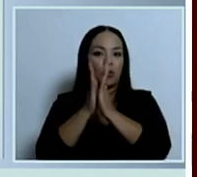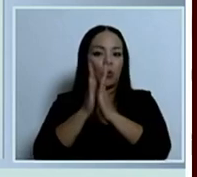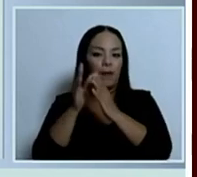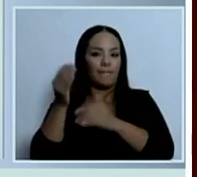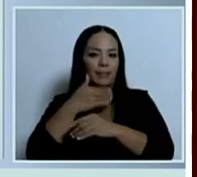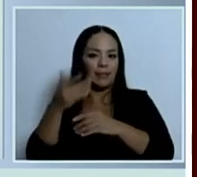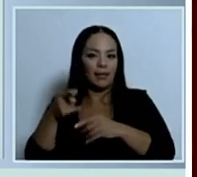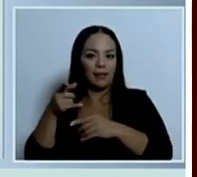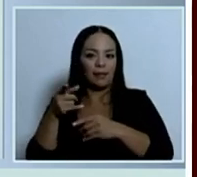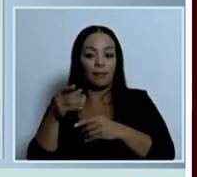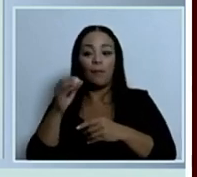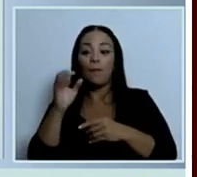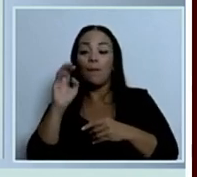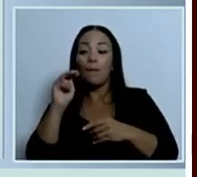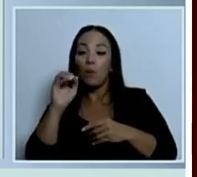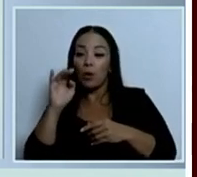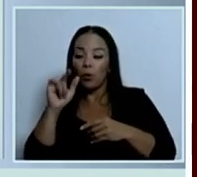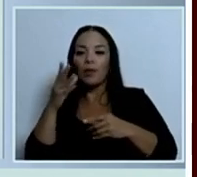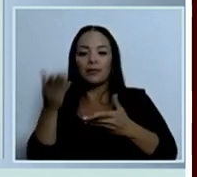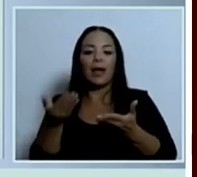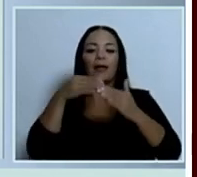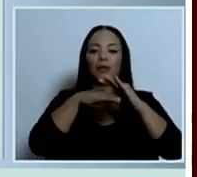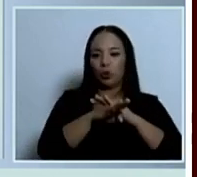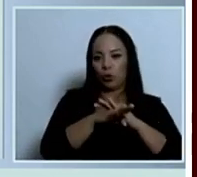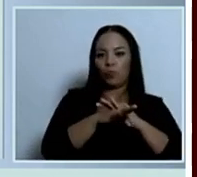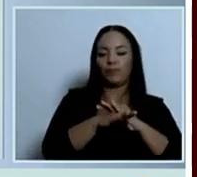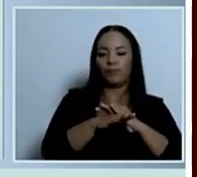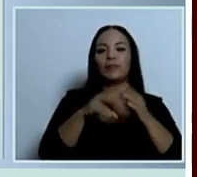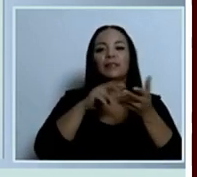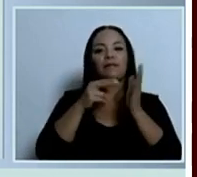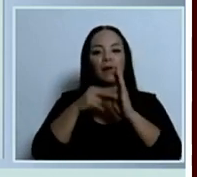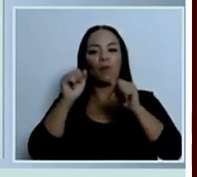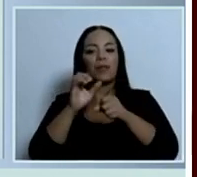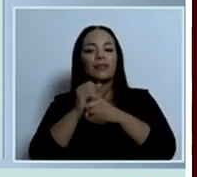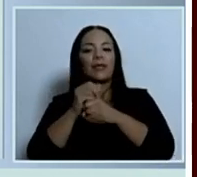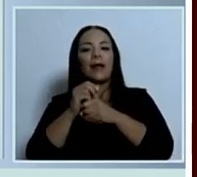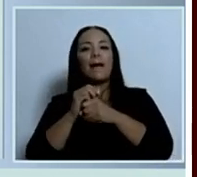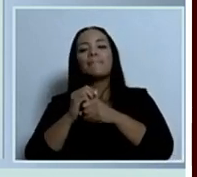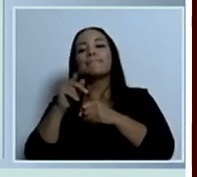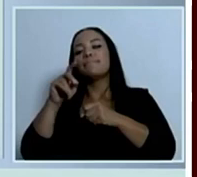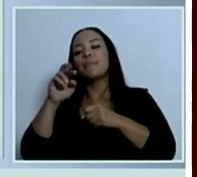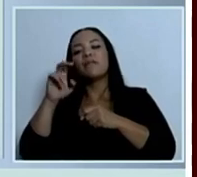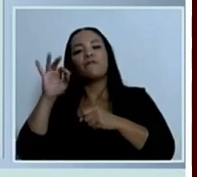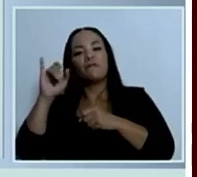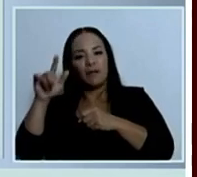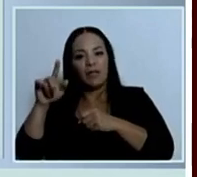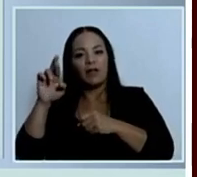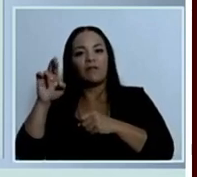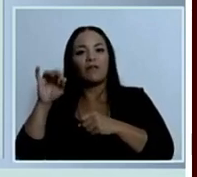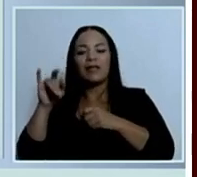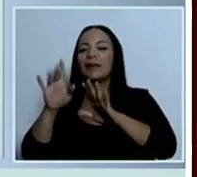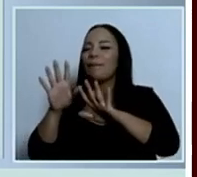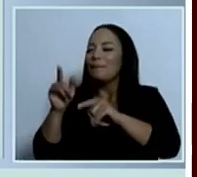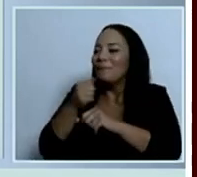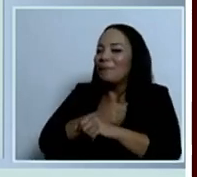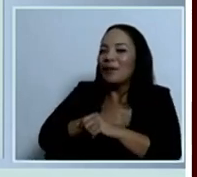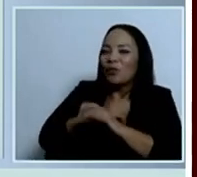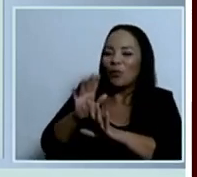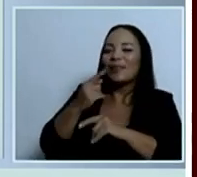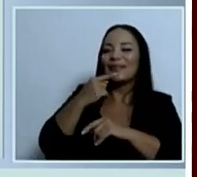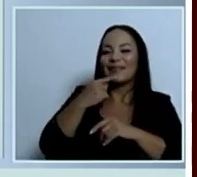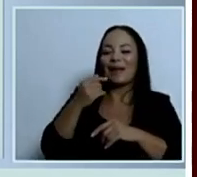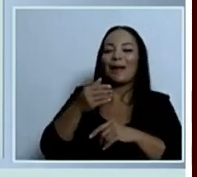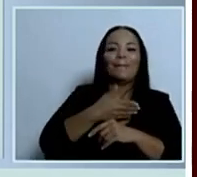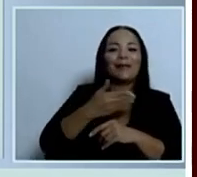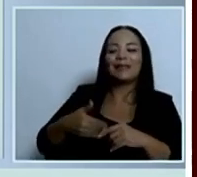entró sin protección de datos de prueba. Eso quiere decir que ya se pueden hacer perfiles de referencia y que además de que se pueden hacer perfiles... a ver, ministro. Esto está muy técnico y